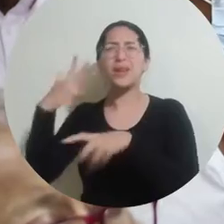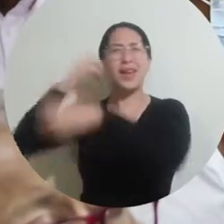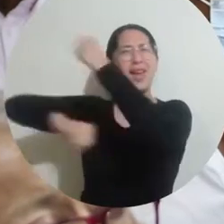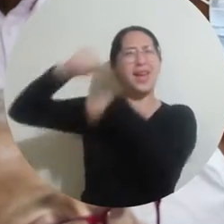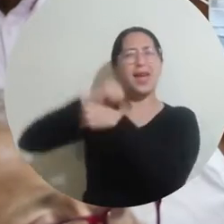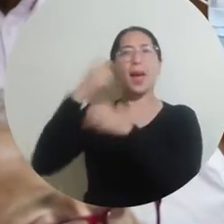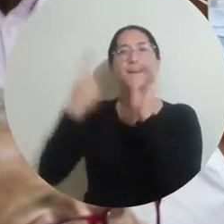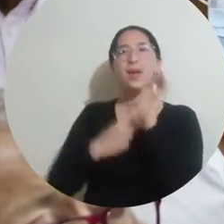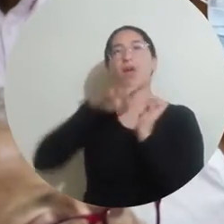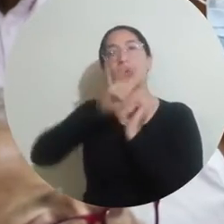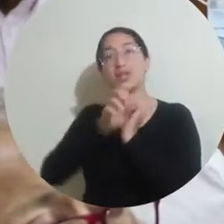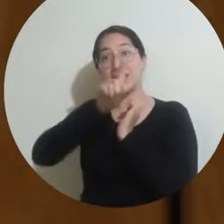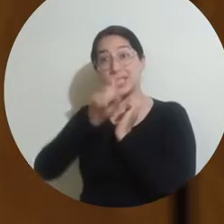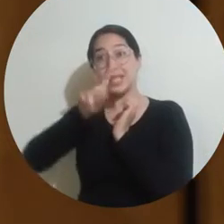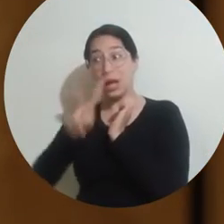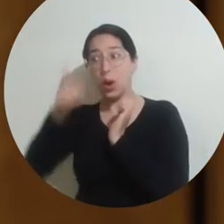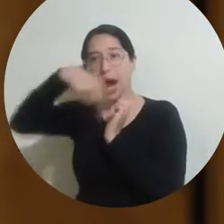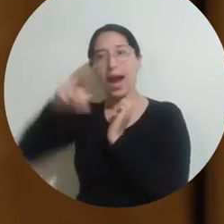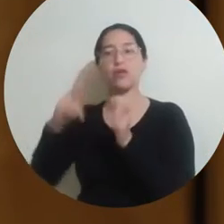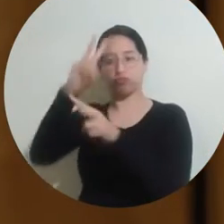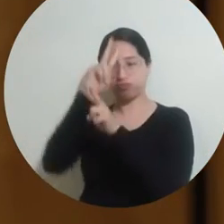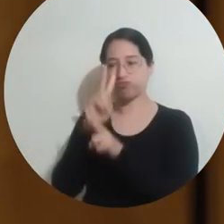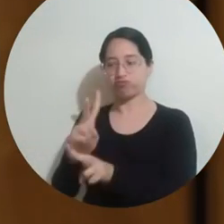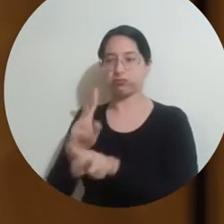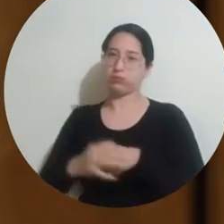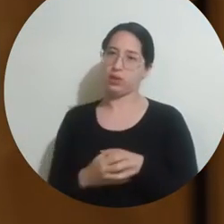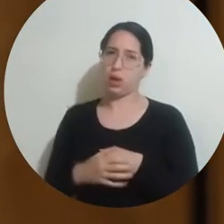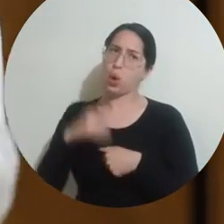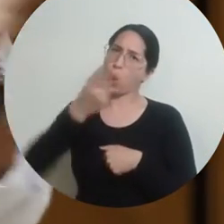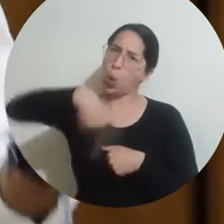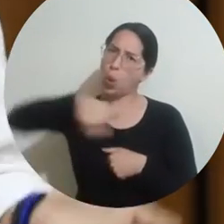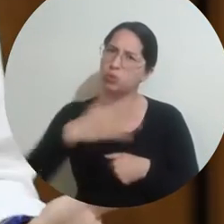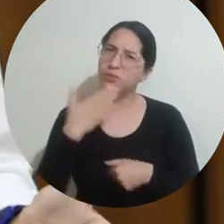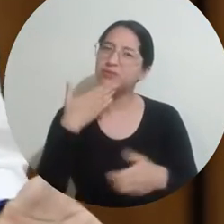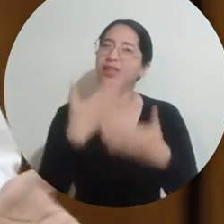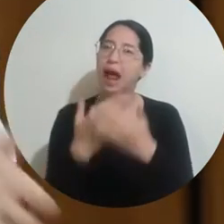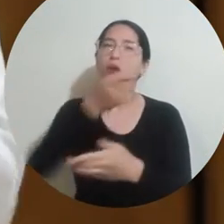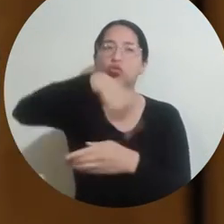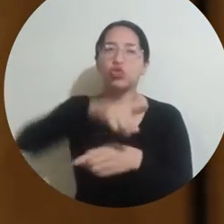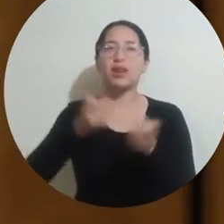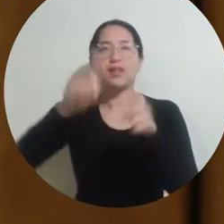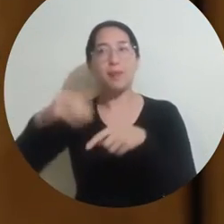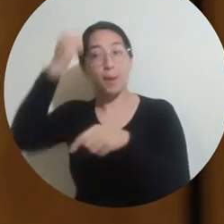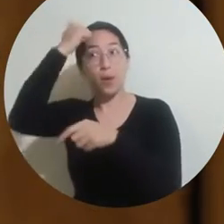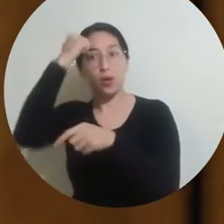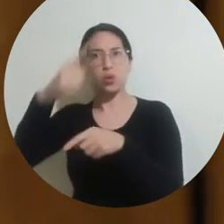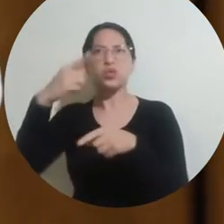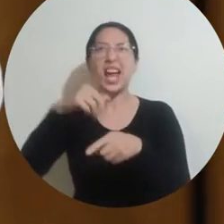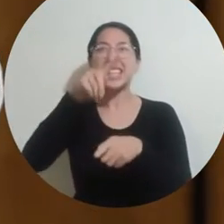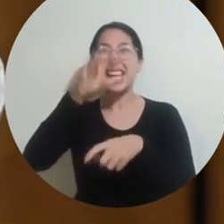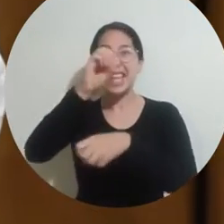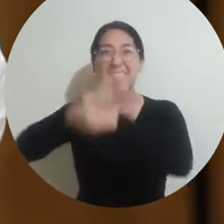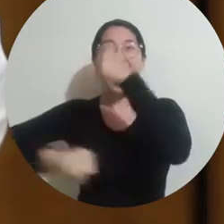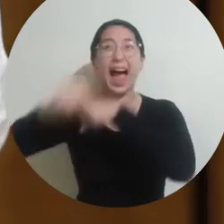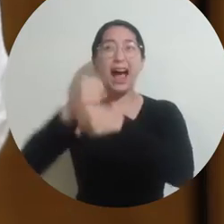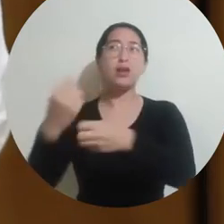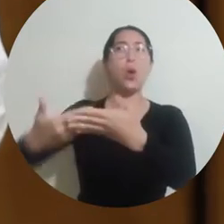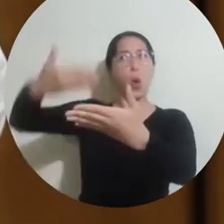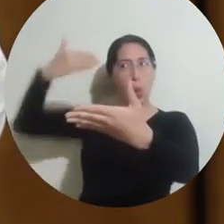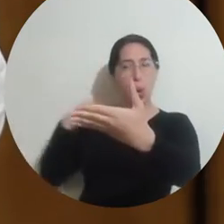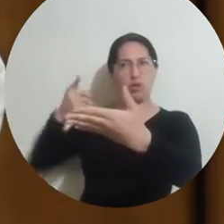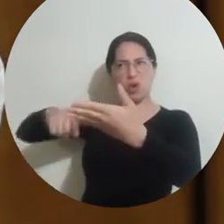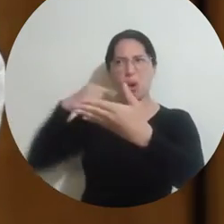nació en 1962. Gracias a ustedes, a sus profesores, porque hace 60 años sin saberlo, sentaron las bases para